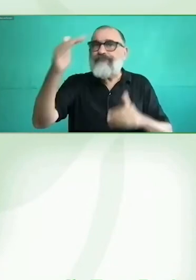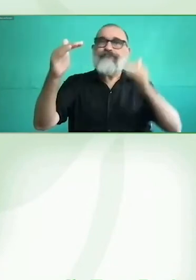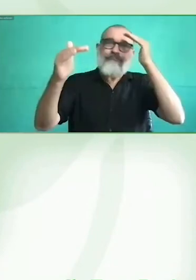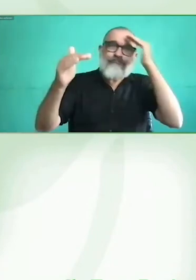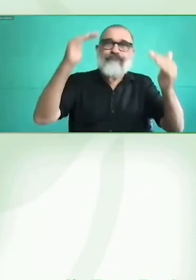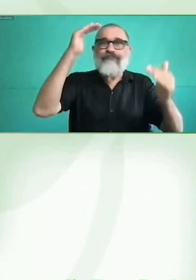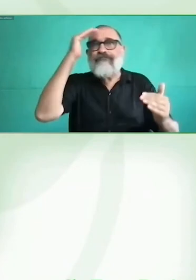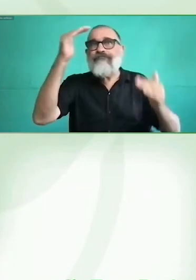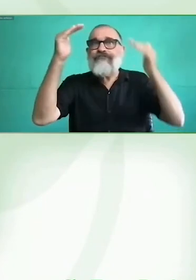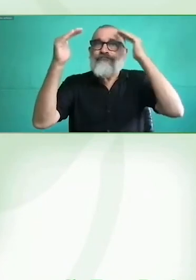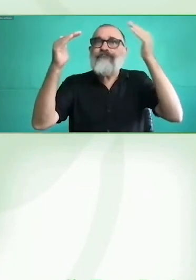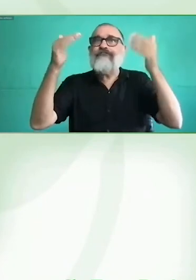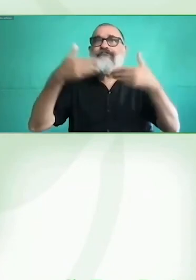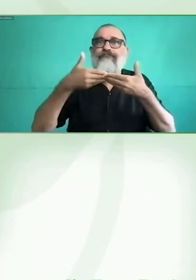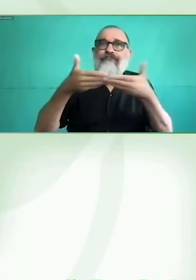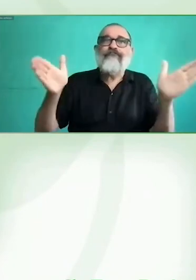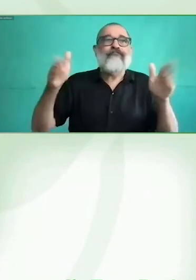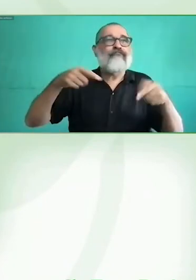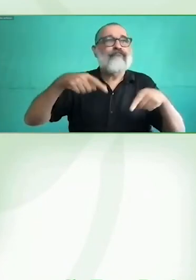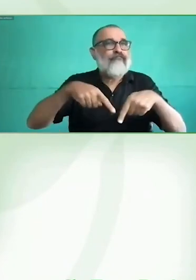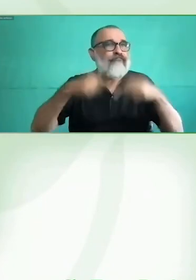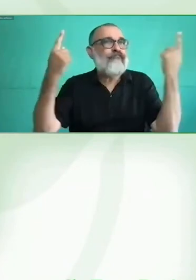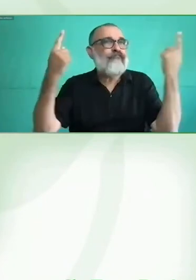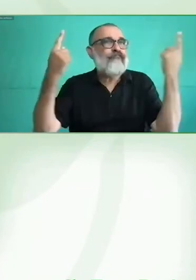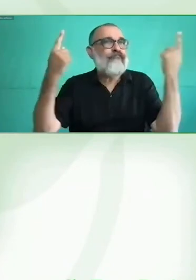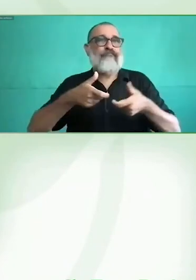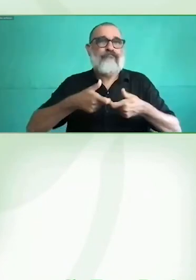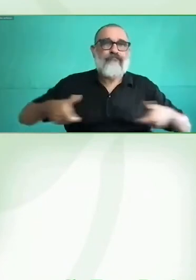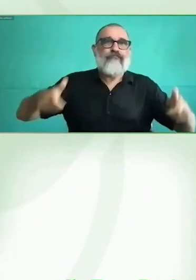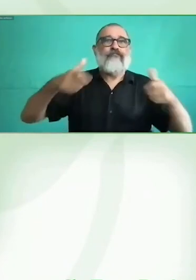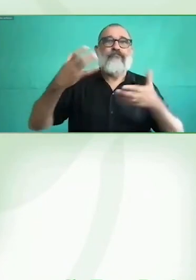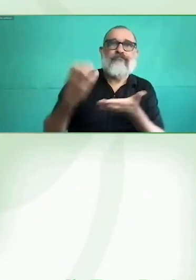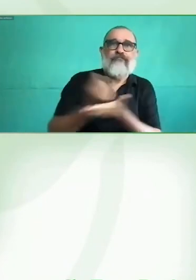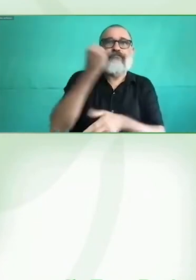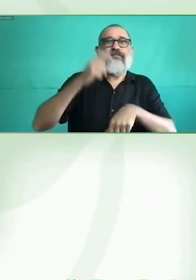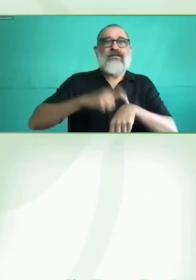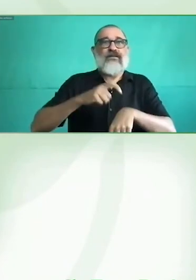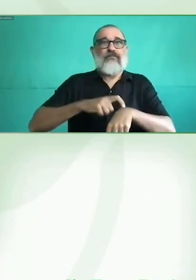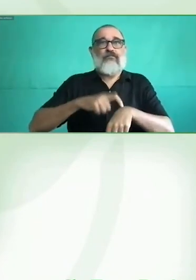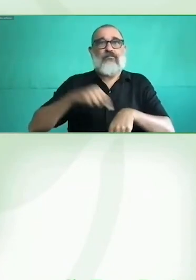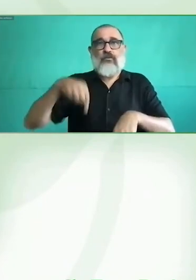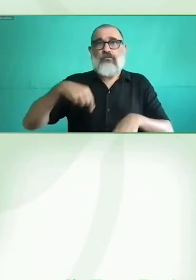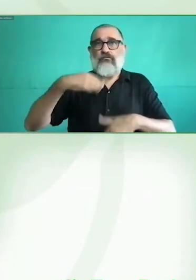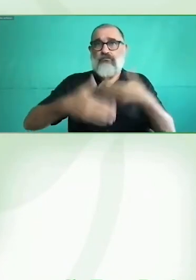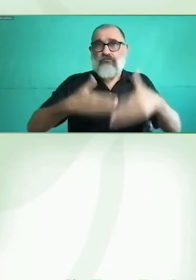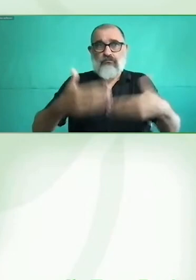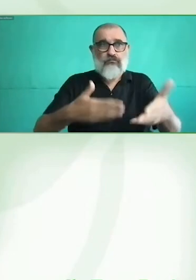mañana jueves también de esta cuarta conferencia para América Latina y el mundo hispanoparlante.